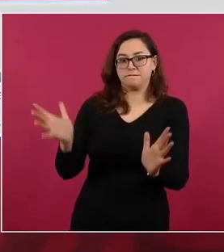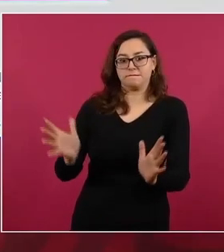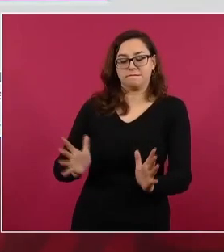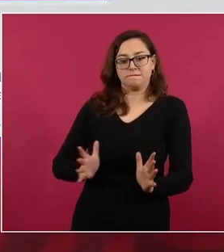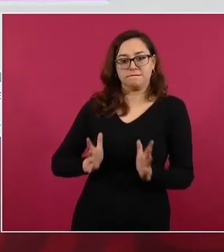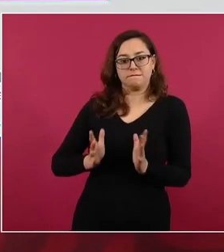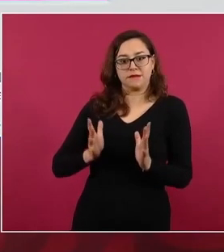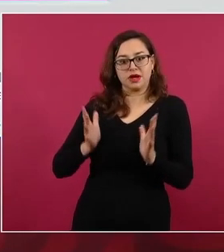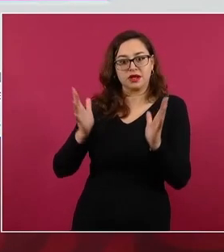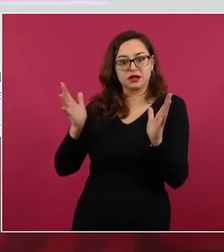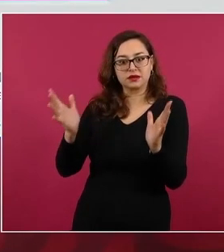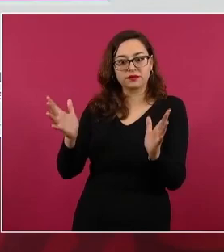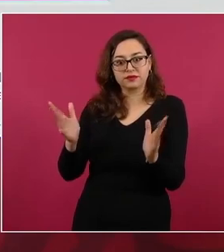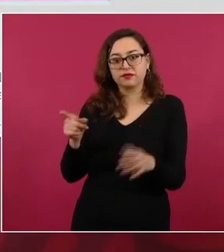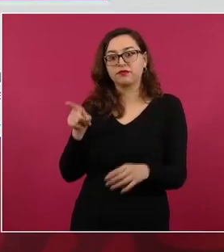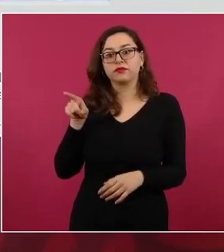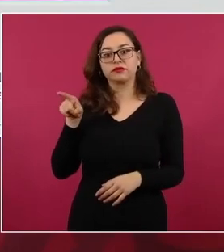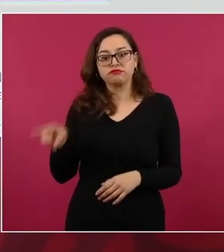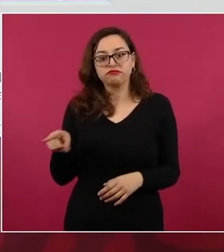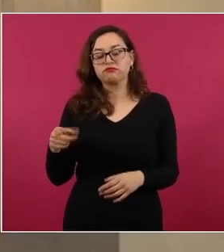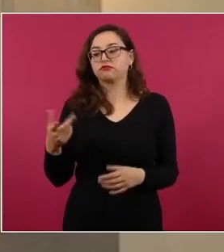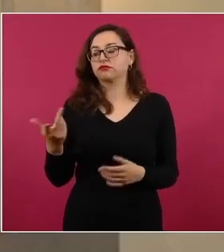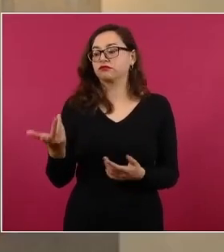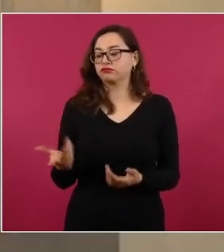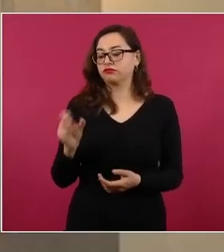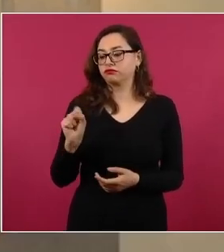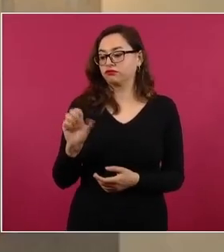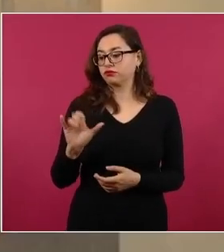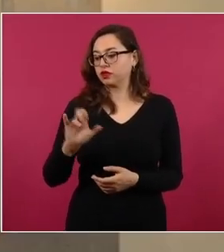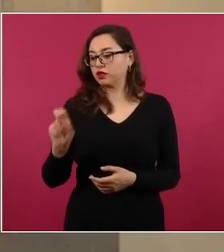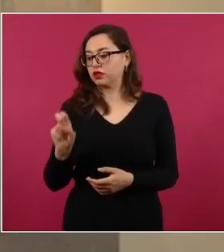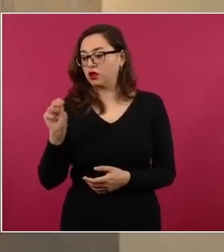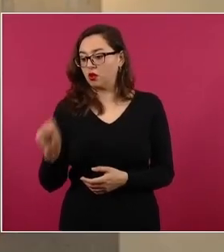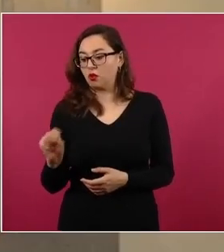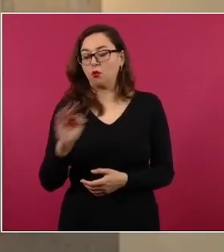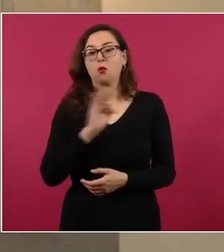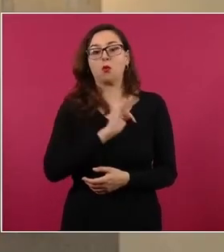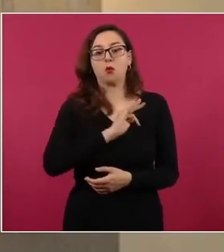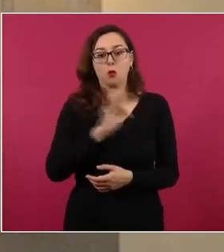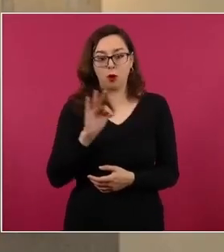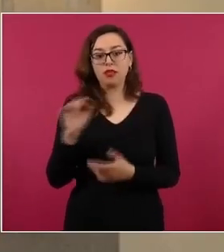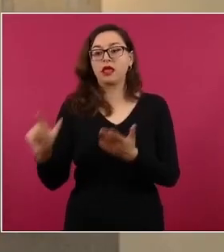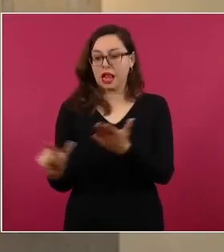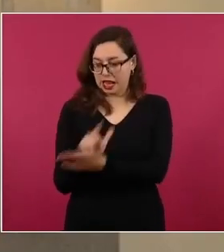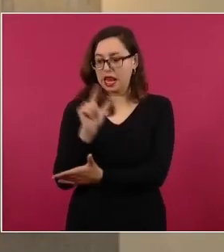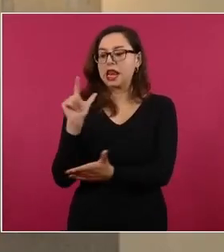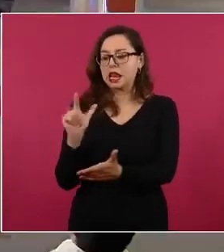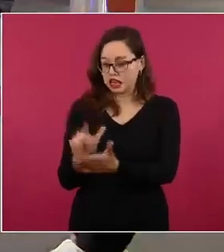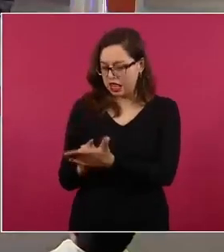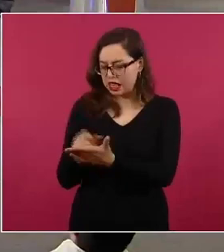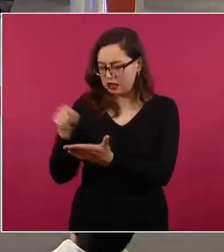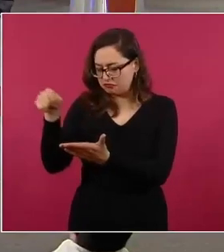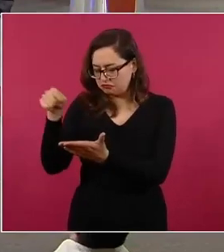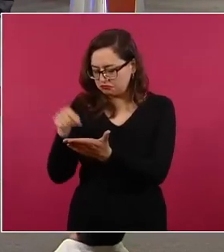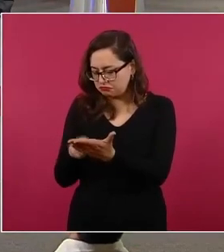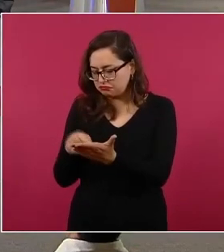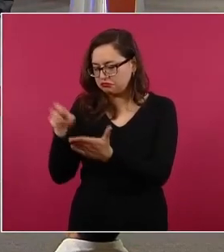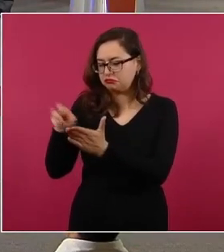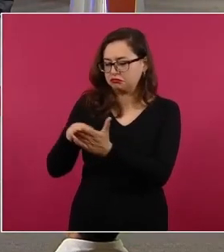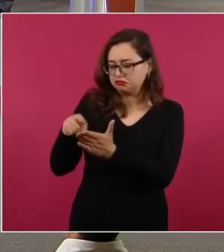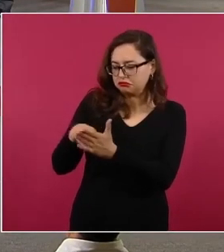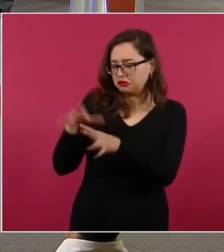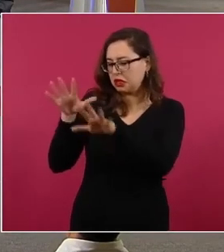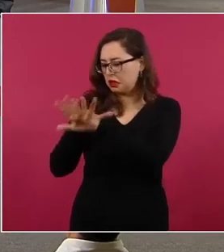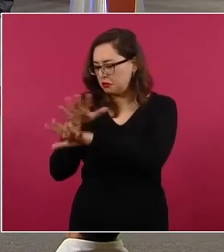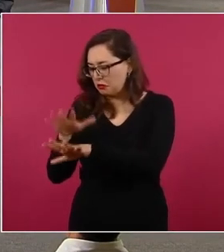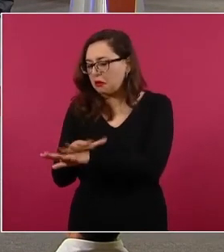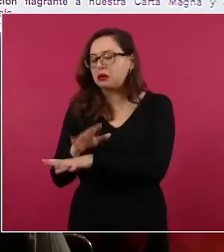solamente puede invalidar leyes que atenten contra la Constitución. El único que puede reformar la